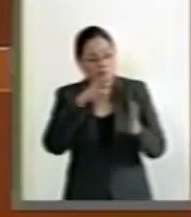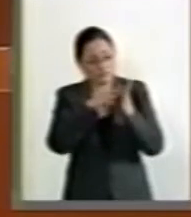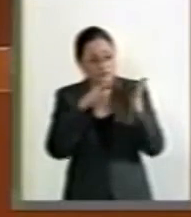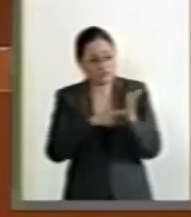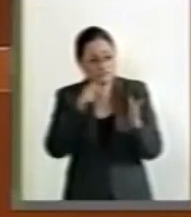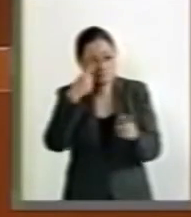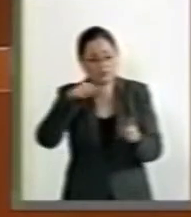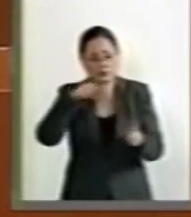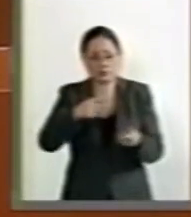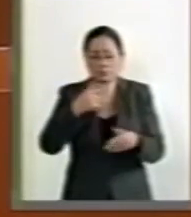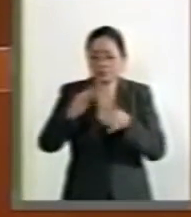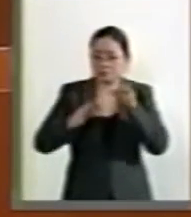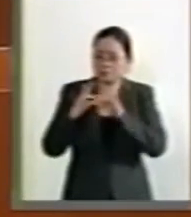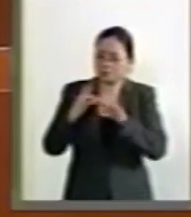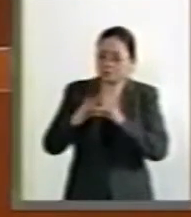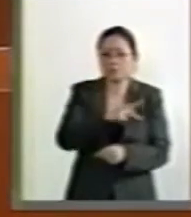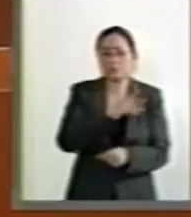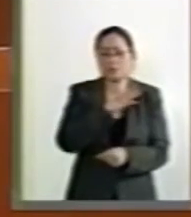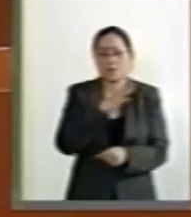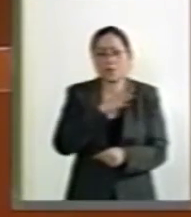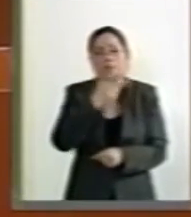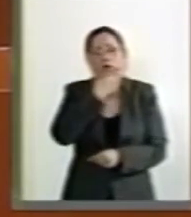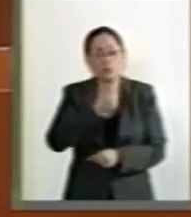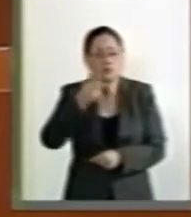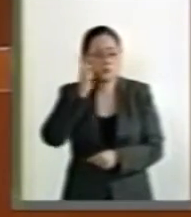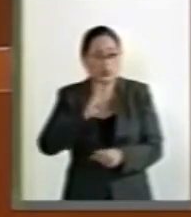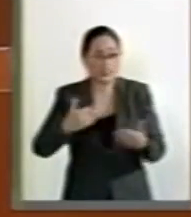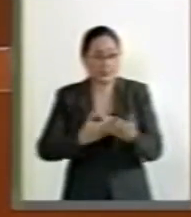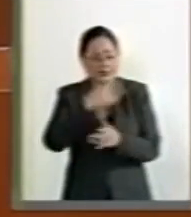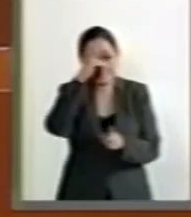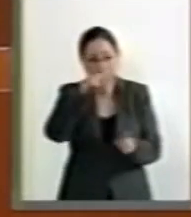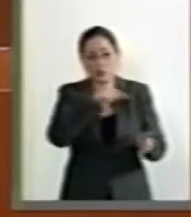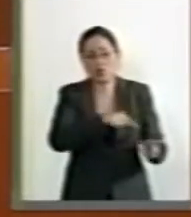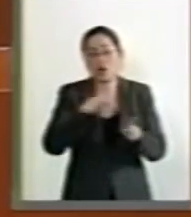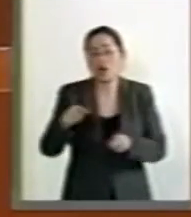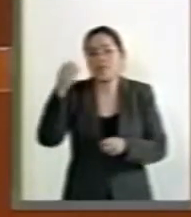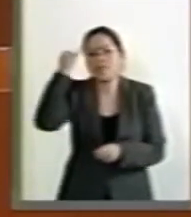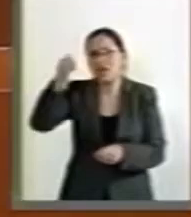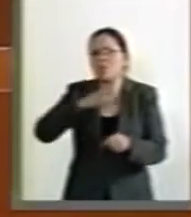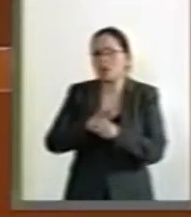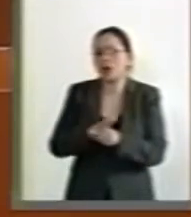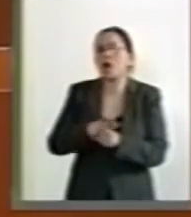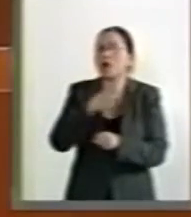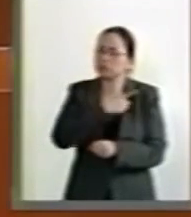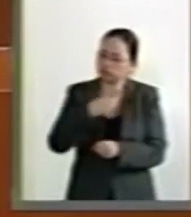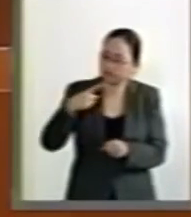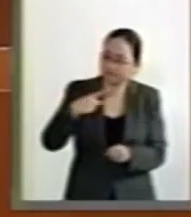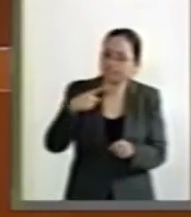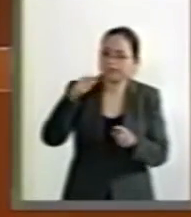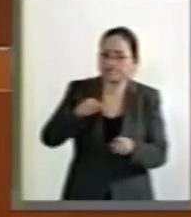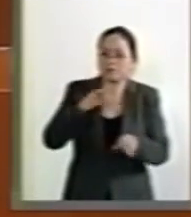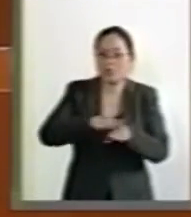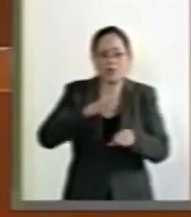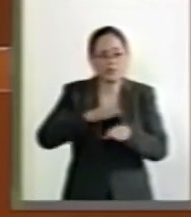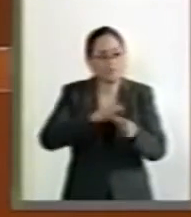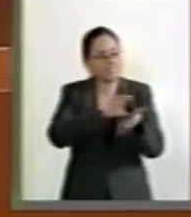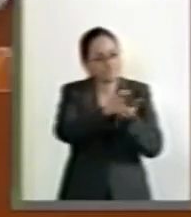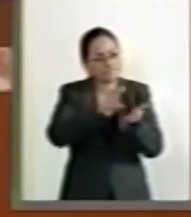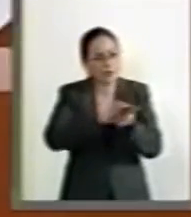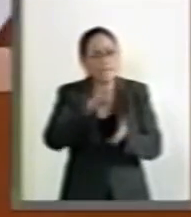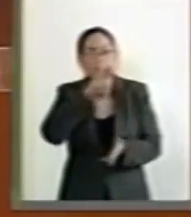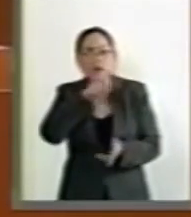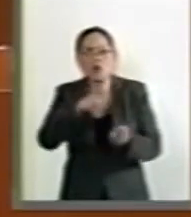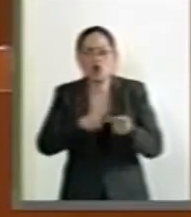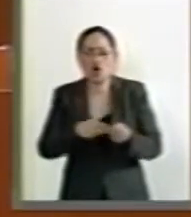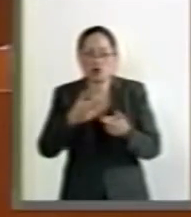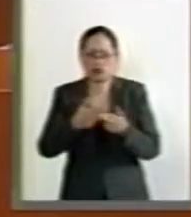para el pleno ejercicio de las libertades y los ciudadanos la idea de una más justa distribución del ingreso